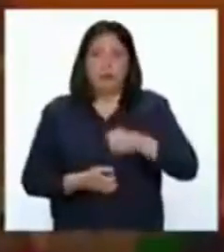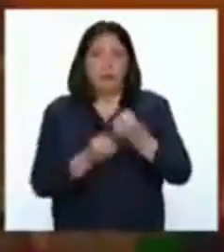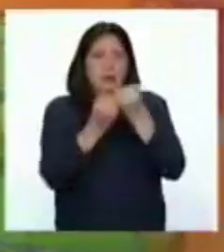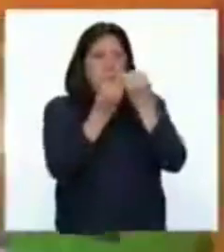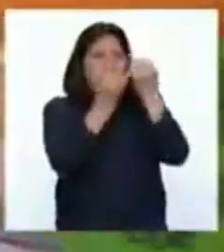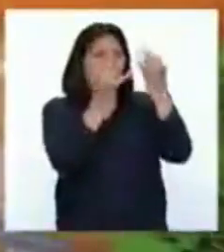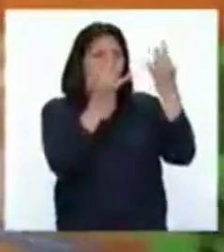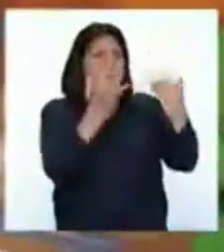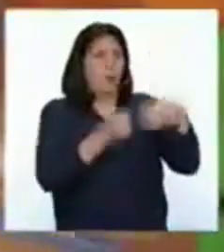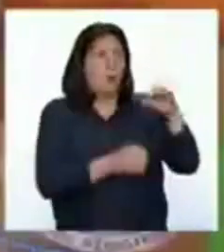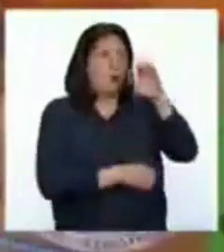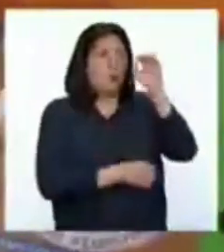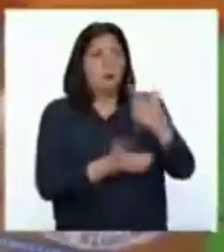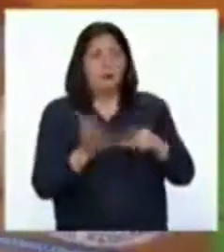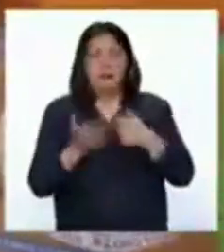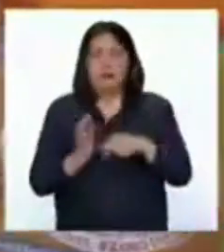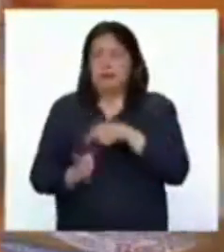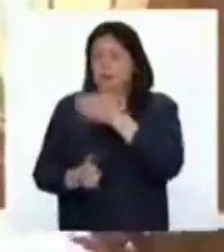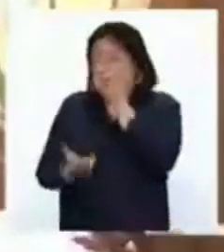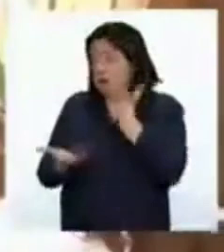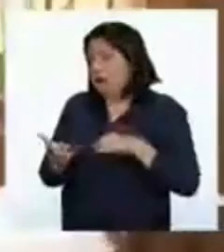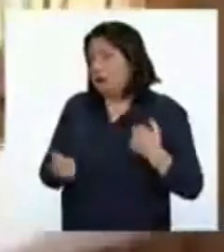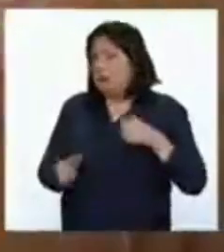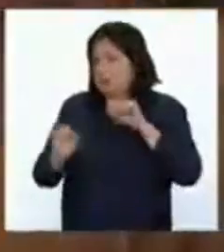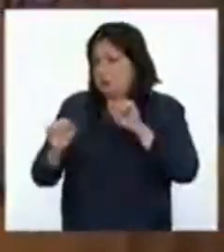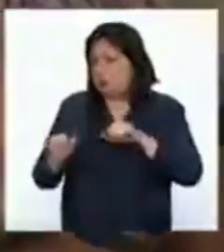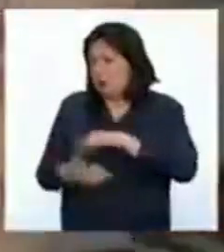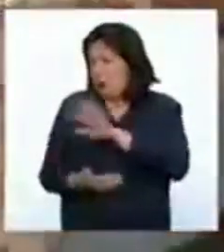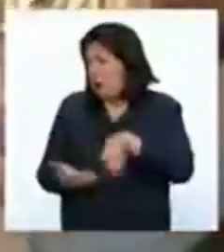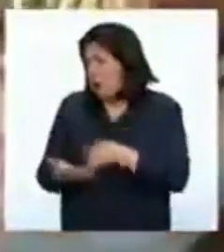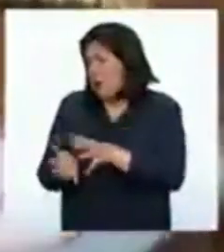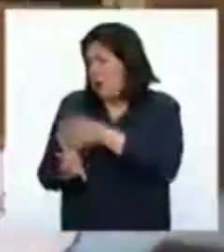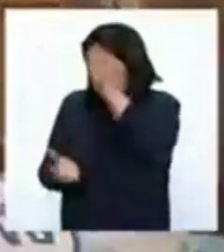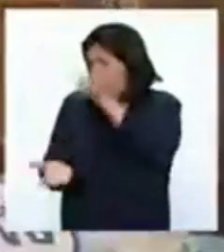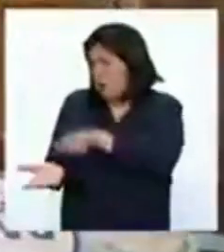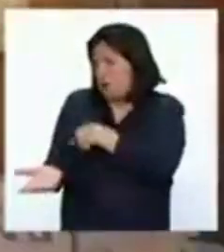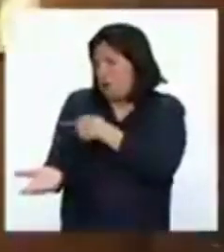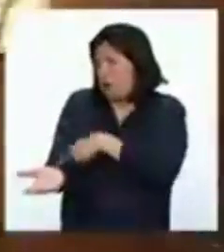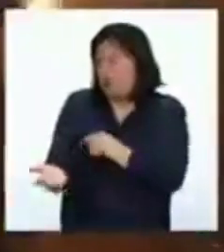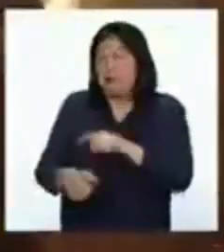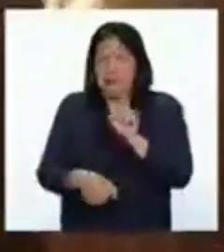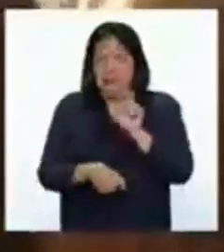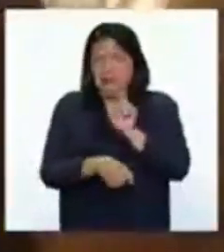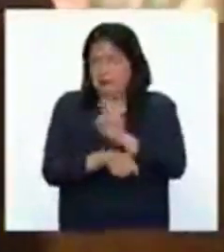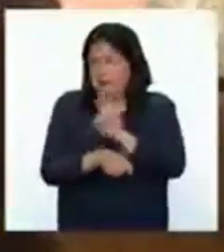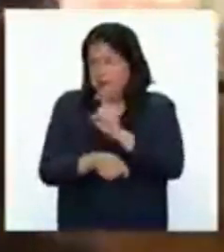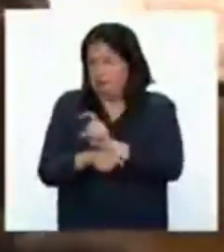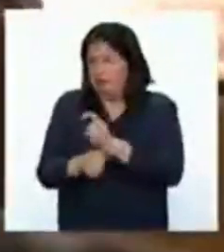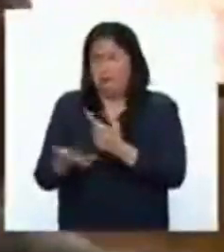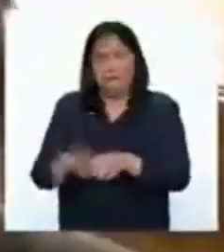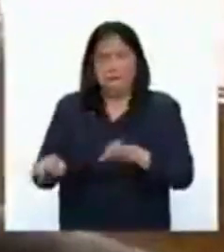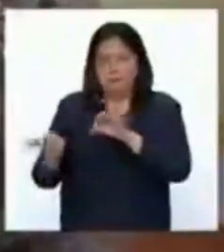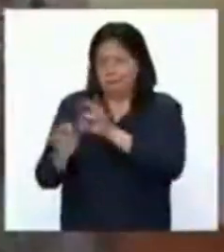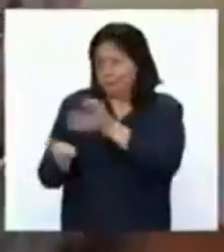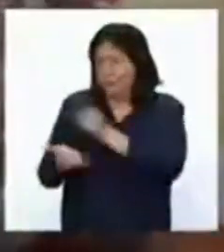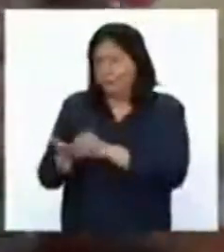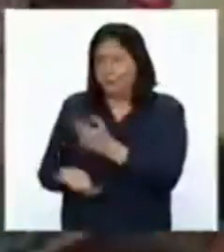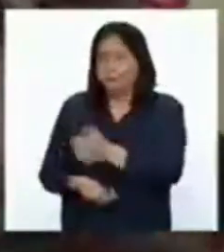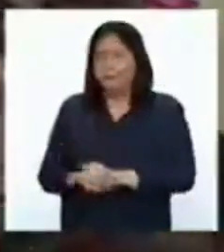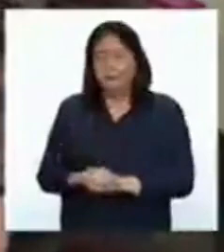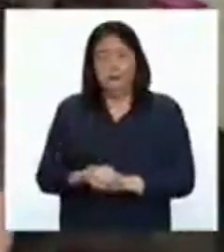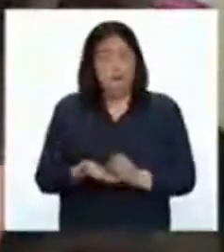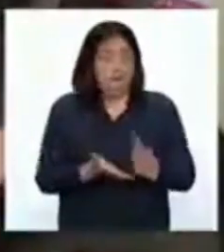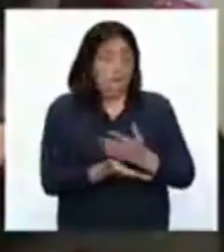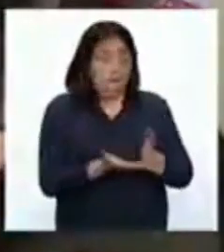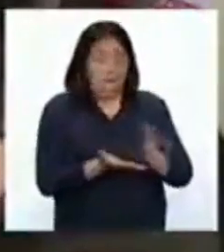pero creo que no nos ayudó mucho. Todos aprendemos por costumbres y la educación es básica para ellos. Creo que si es que